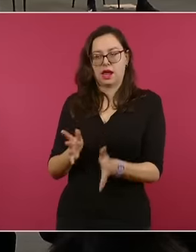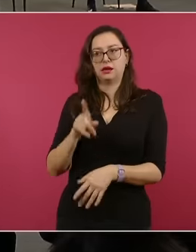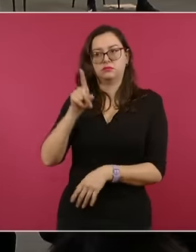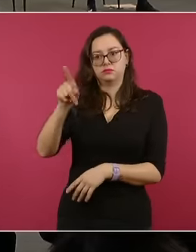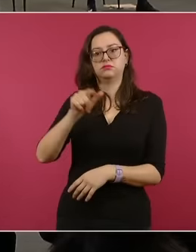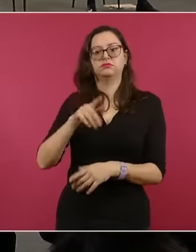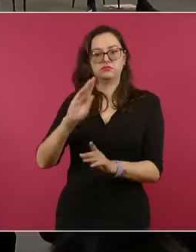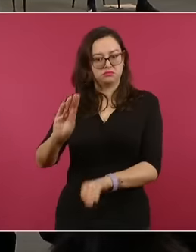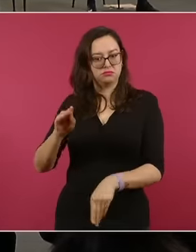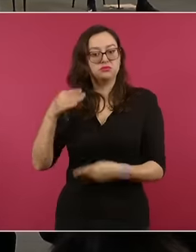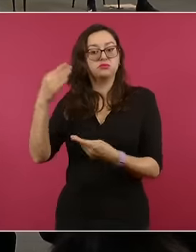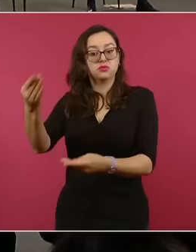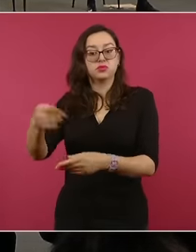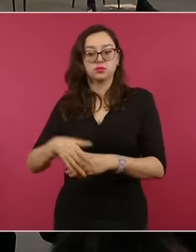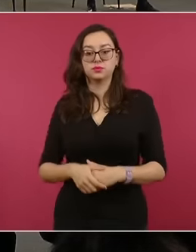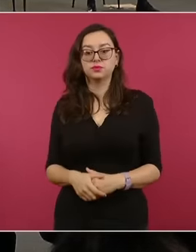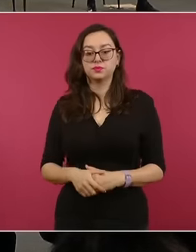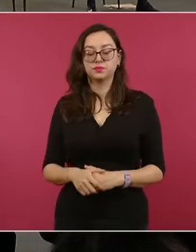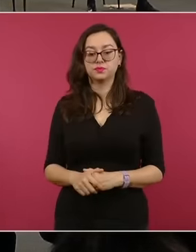demanda. Hoy.